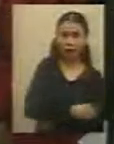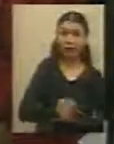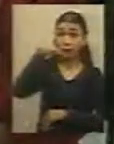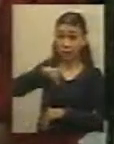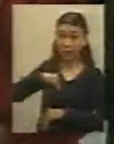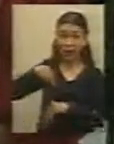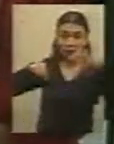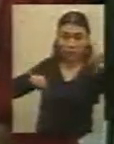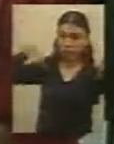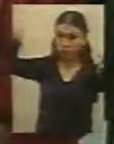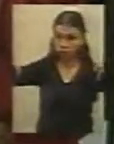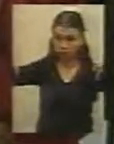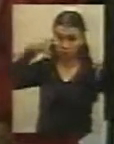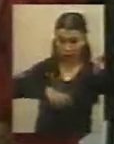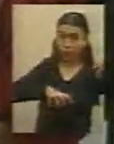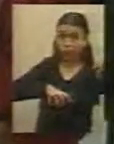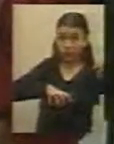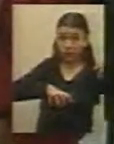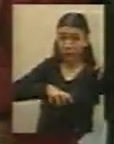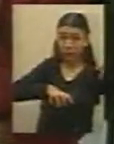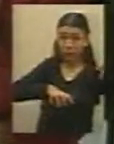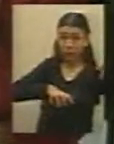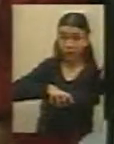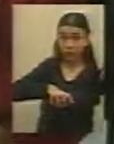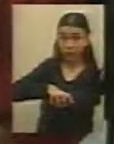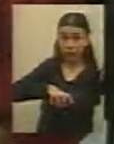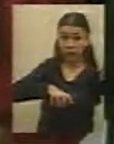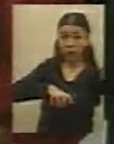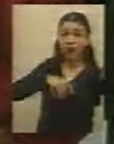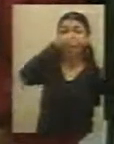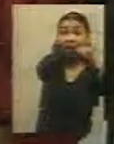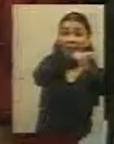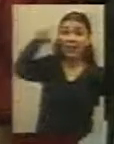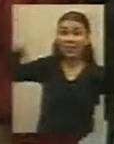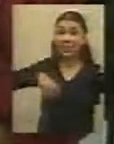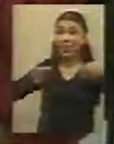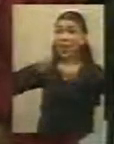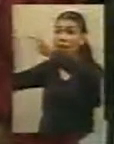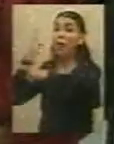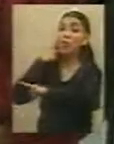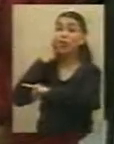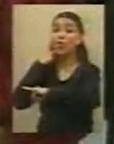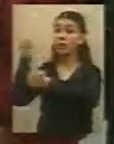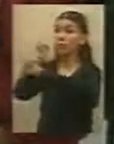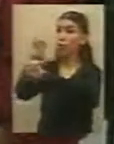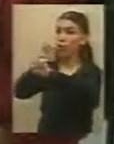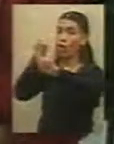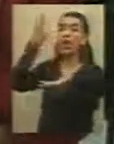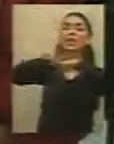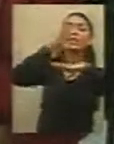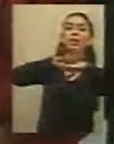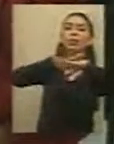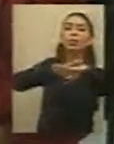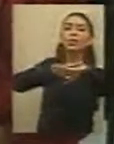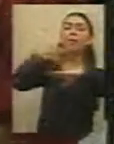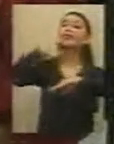estas tierras, estas tres manzanas pertenecen a la finca, el Pongo. No vamos a cederlas al municipio, tenemos que acabar con eso